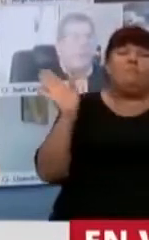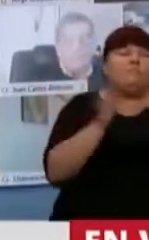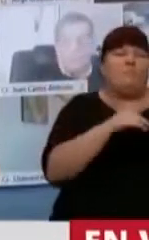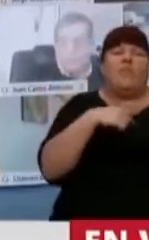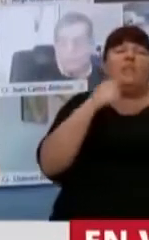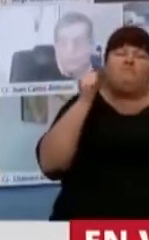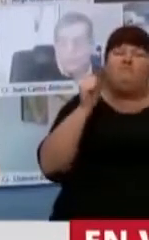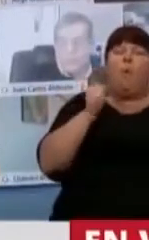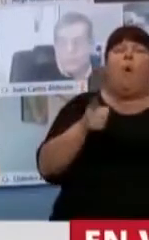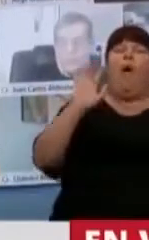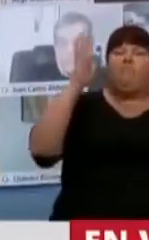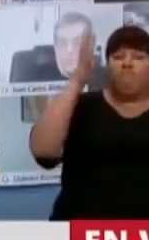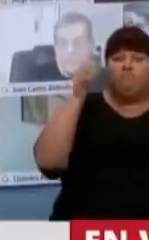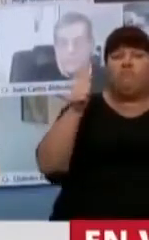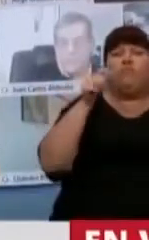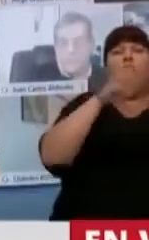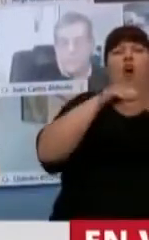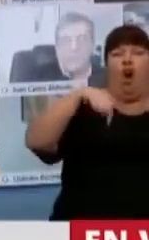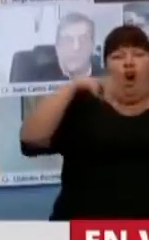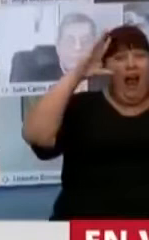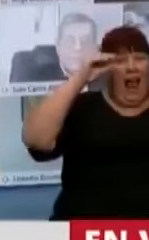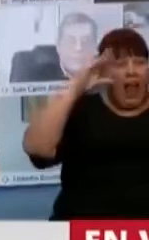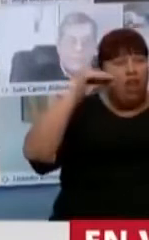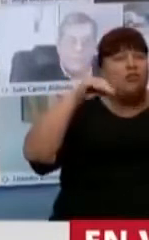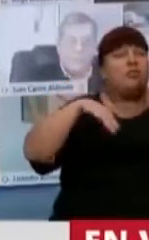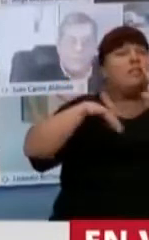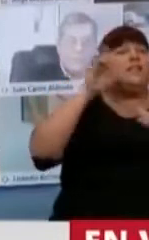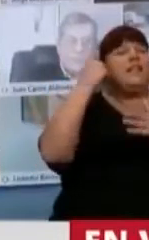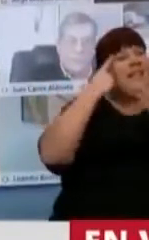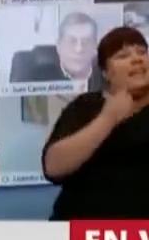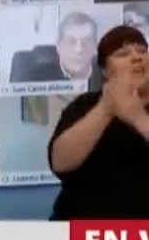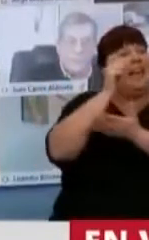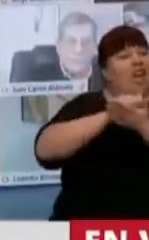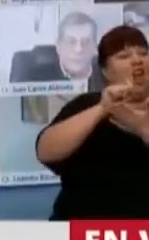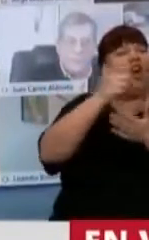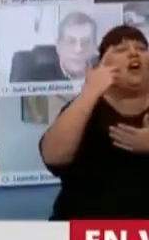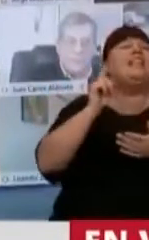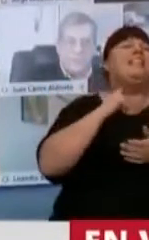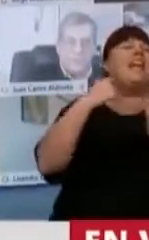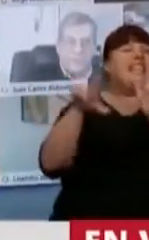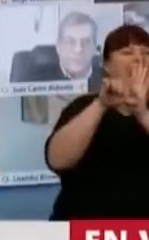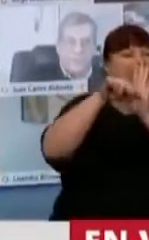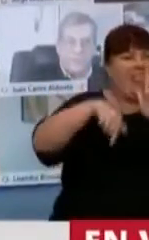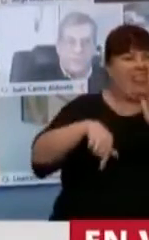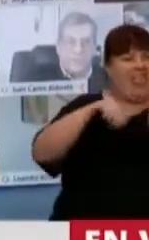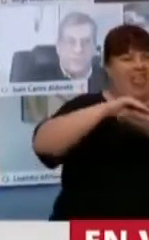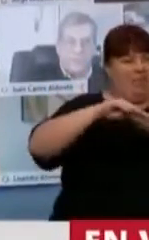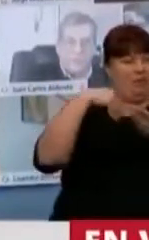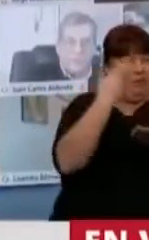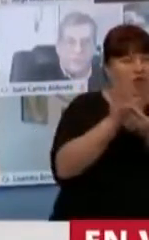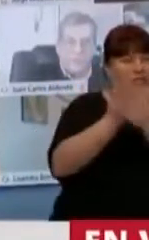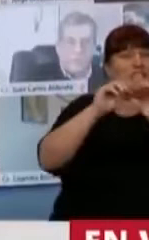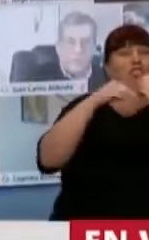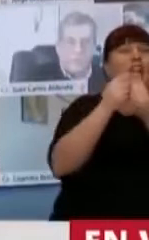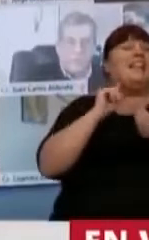celebrar esta noche como uno de los autores de las 13 leyes que hay en esta casa, de los proyectos